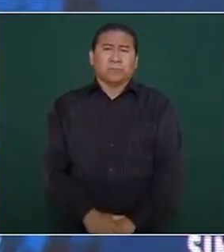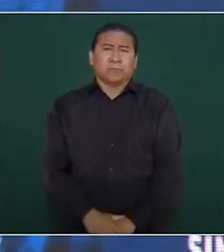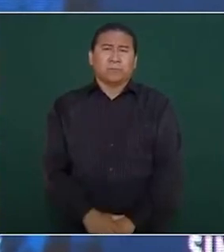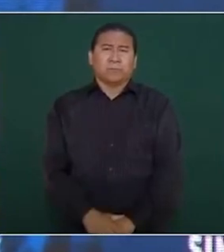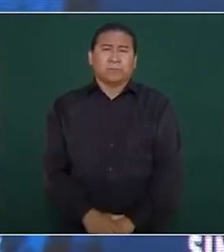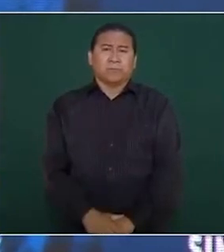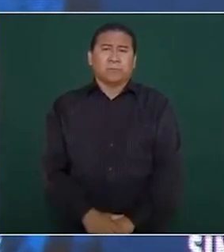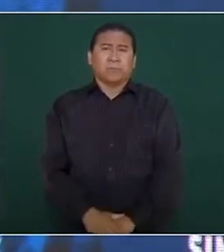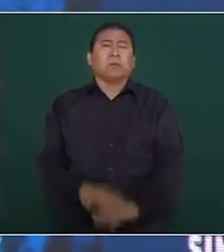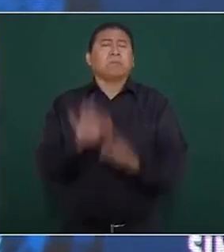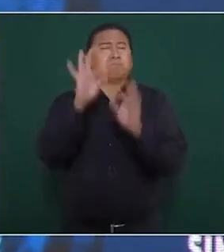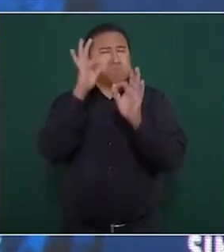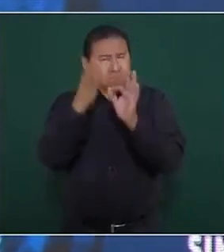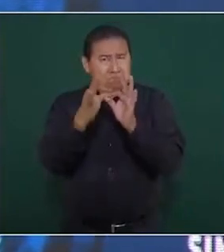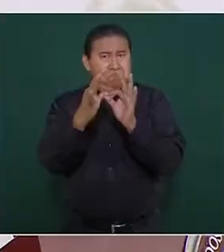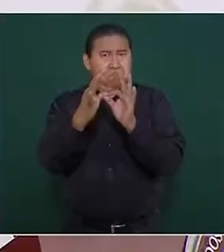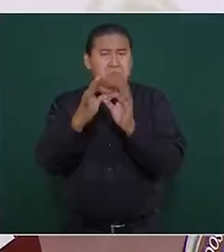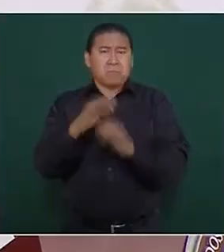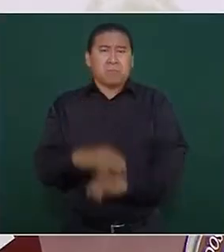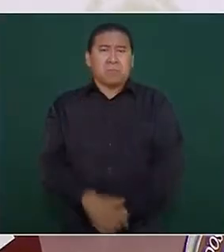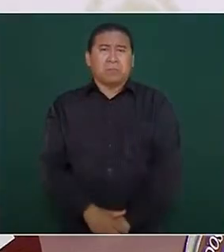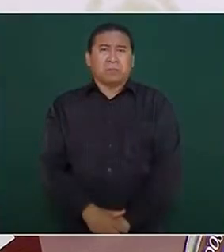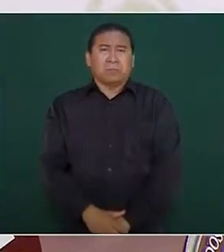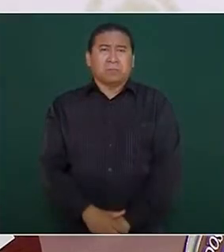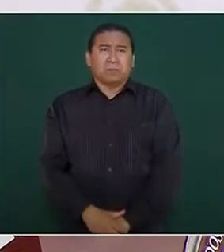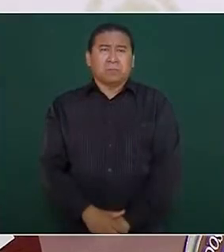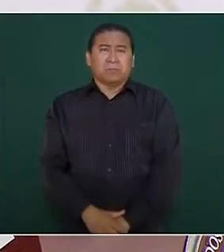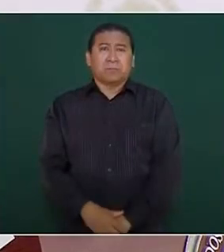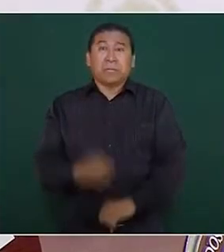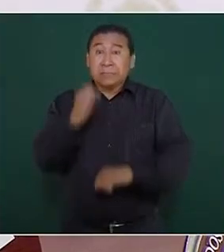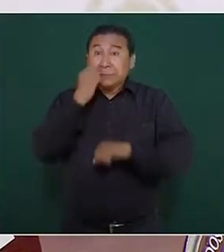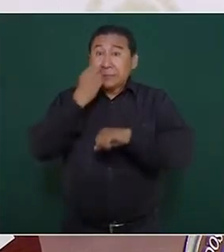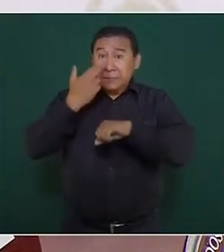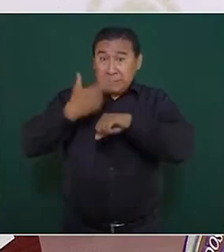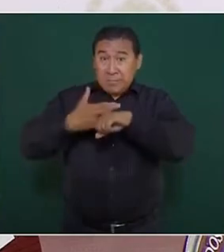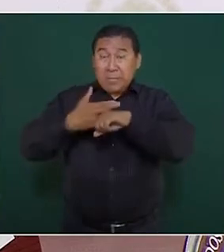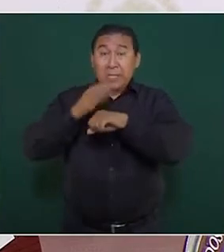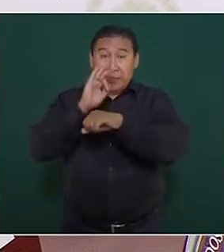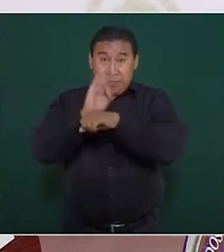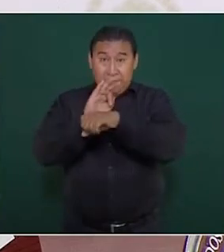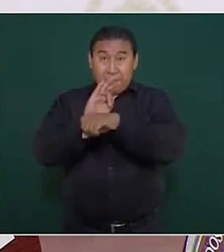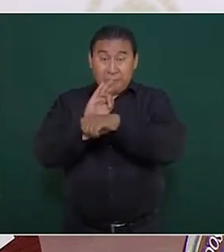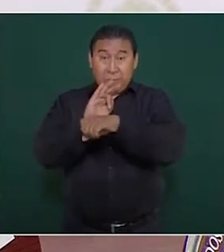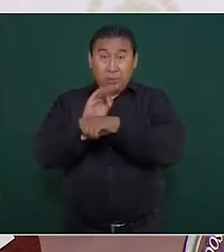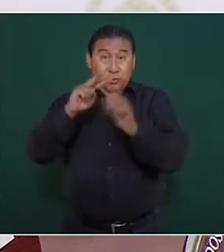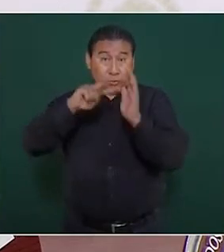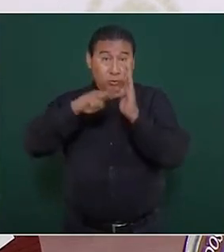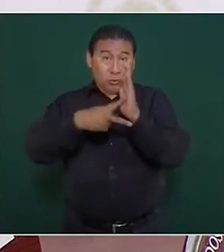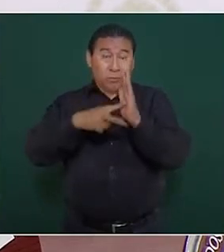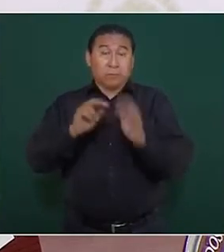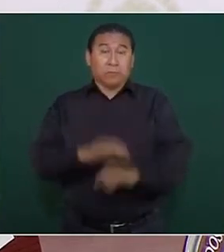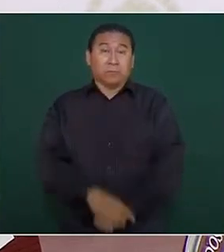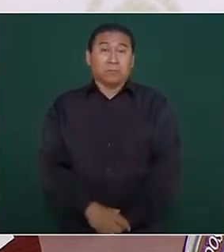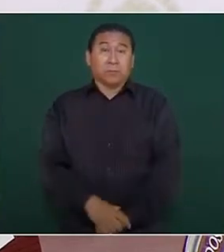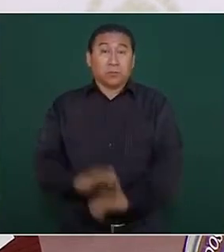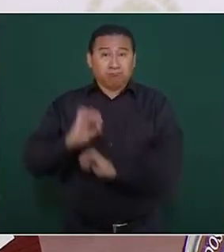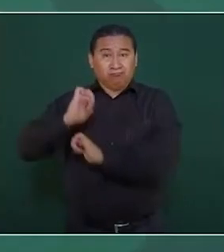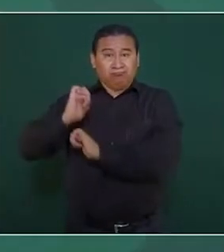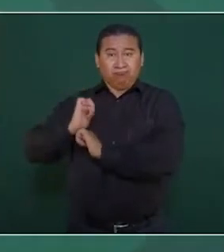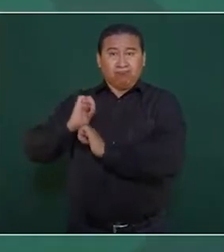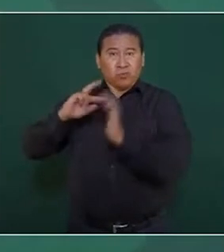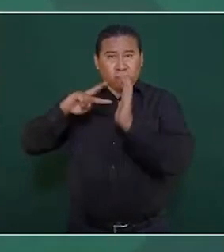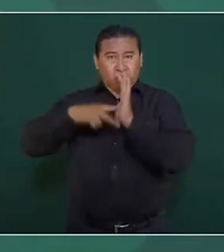están cumpliendo y la Secretaría de la Defensa, los ingenieros militares,